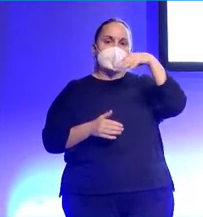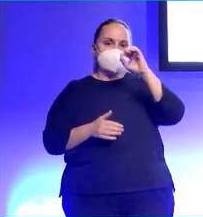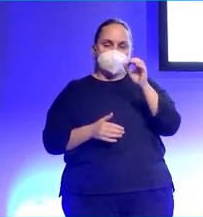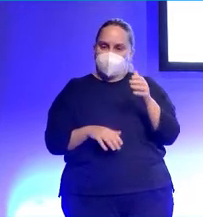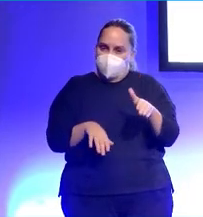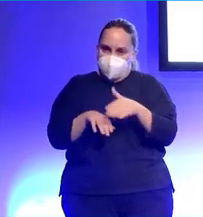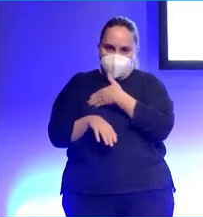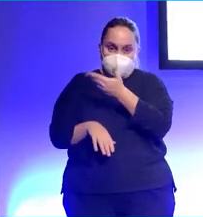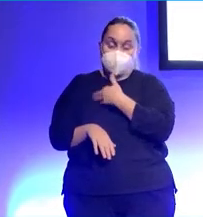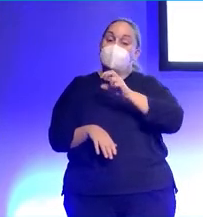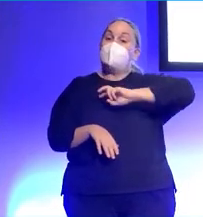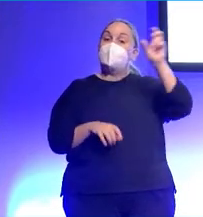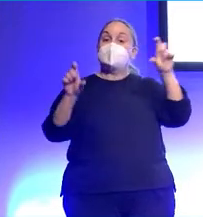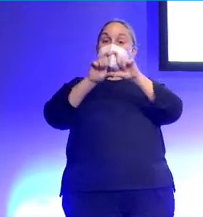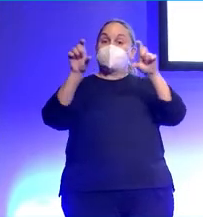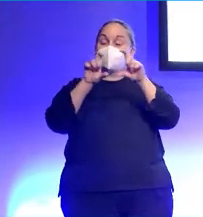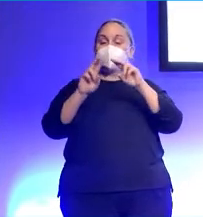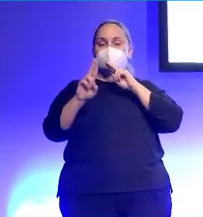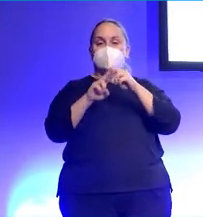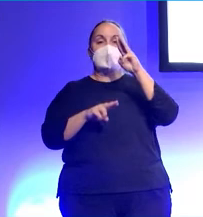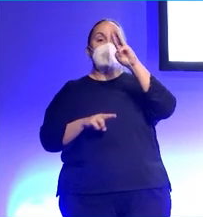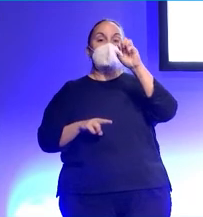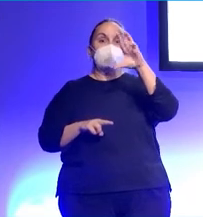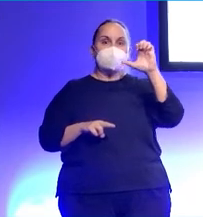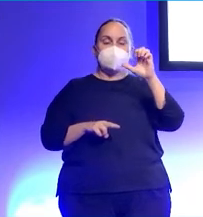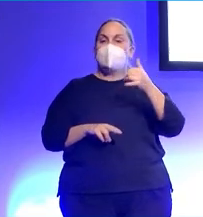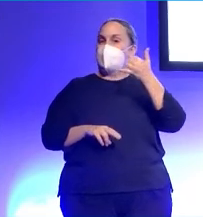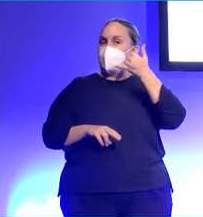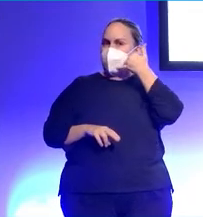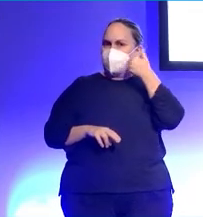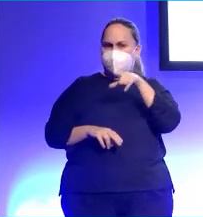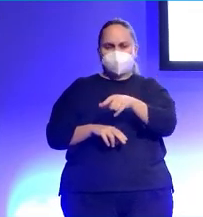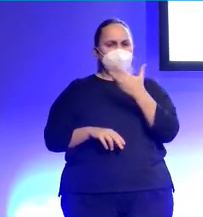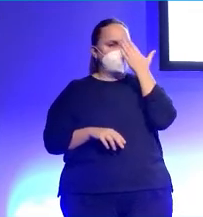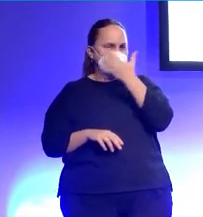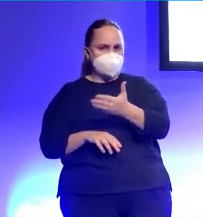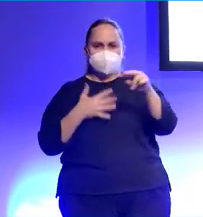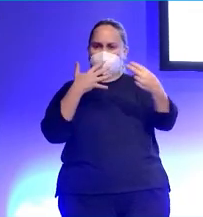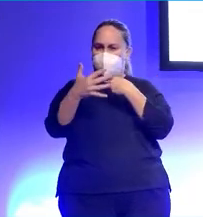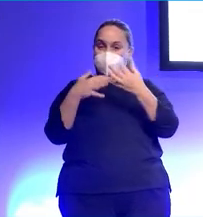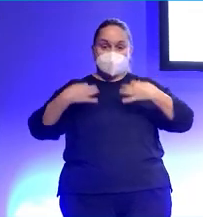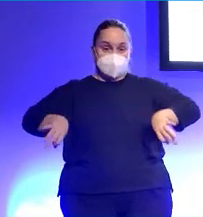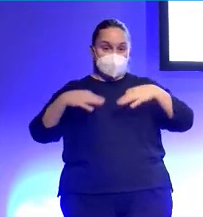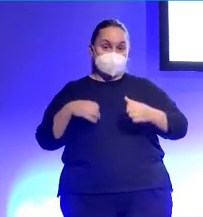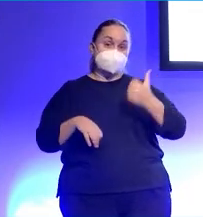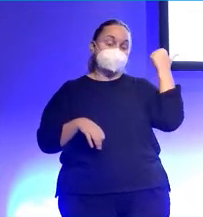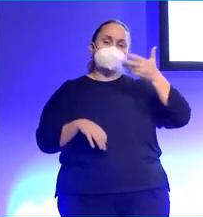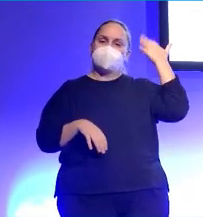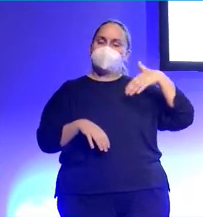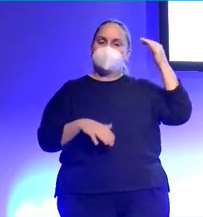Pepefón es una operadora que responde mucho a este tipo de honestidad, transparencia, sencillez. Esto desde hace unos años, cuando lanzó servicio a internet,